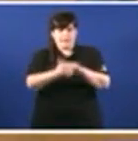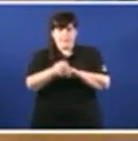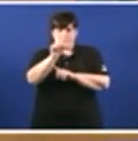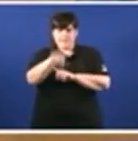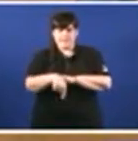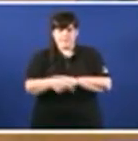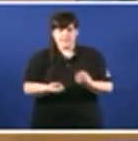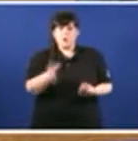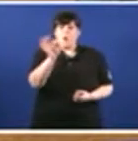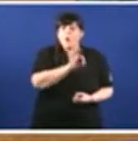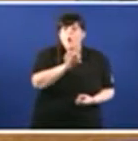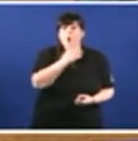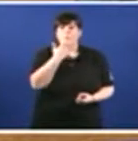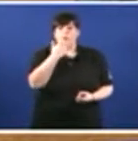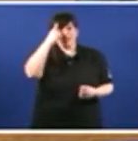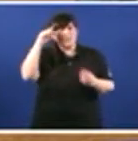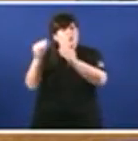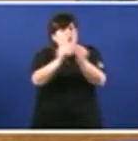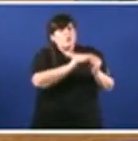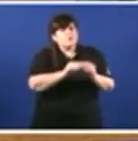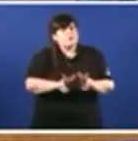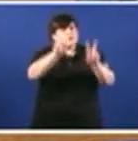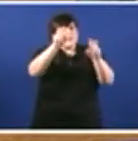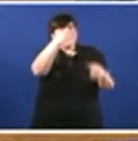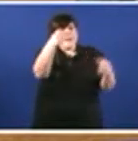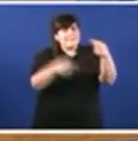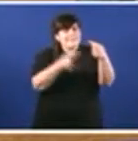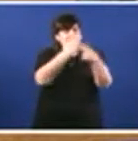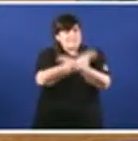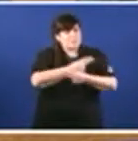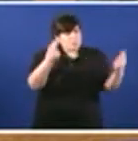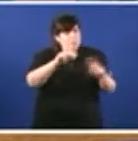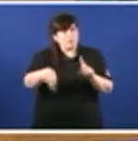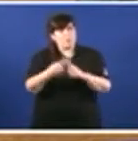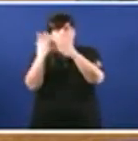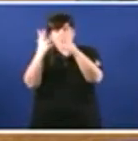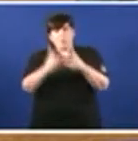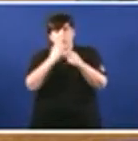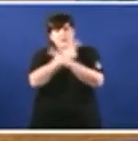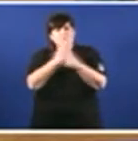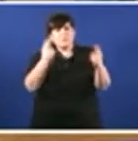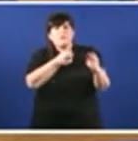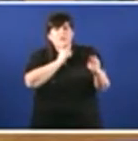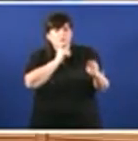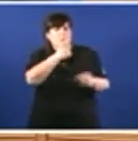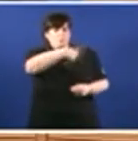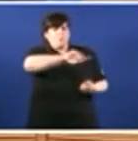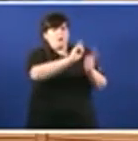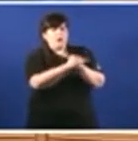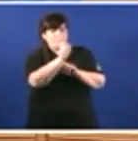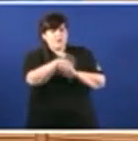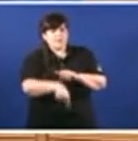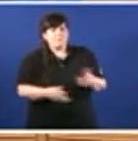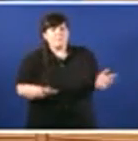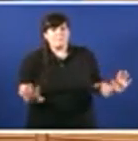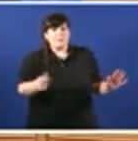consenso, por exemplo sobre o déficit público e o equilibrio das contas públicas Pero, señoría O que me